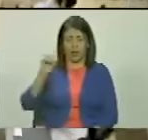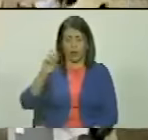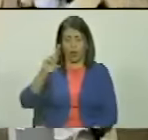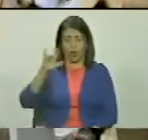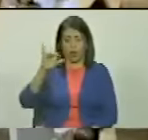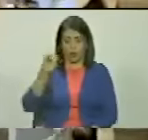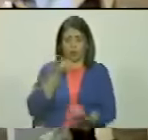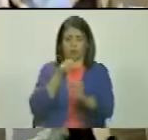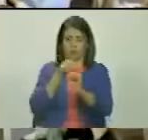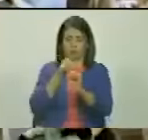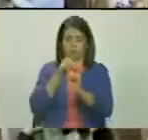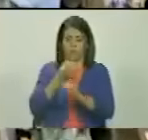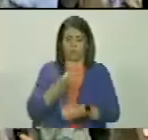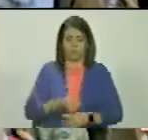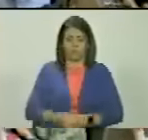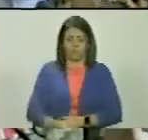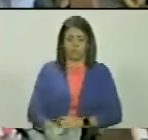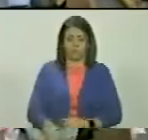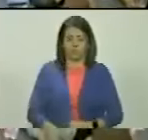diputado por favor